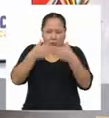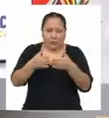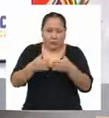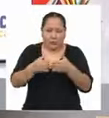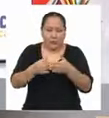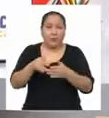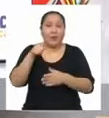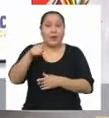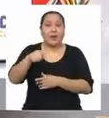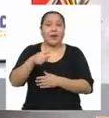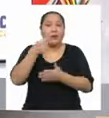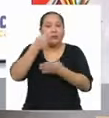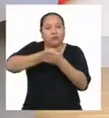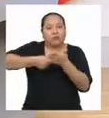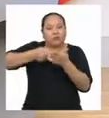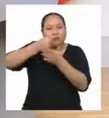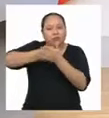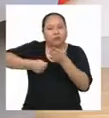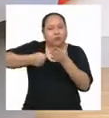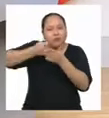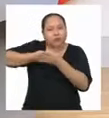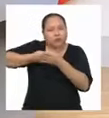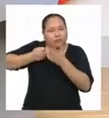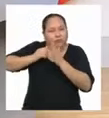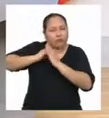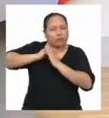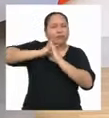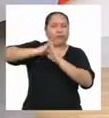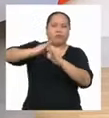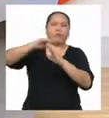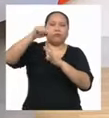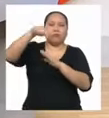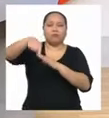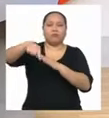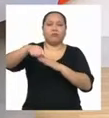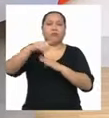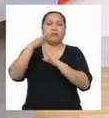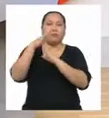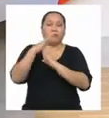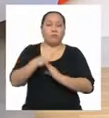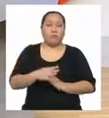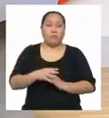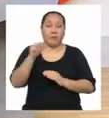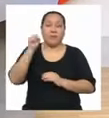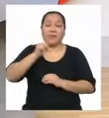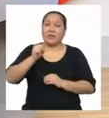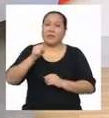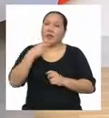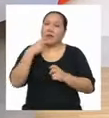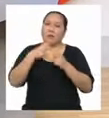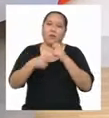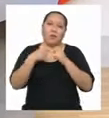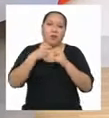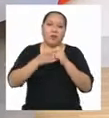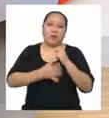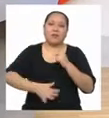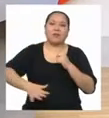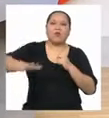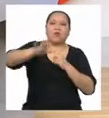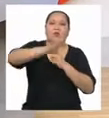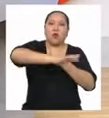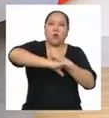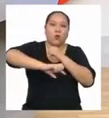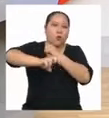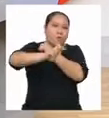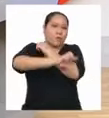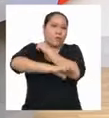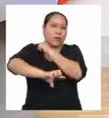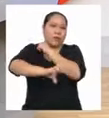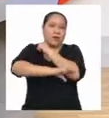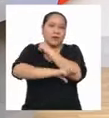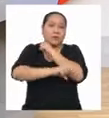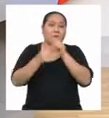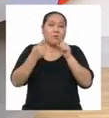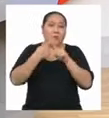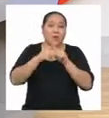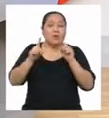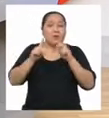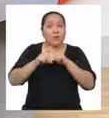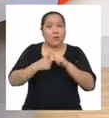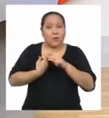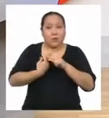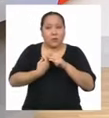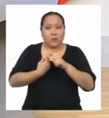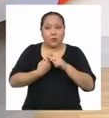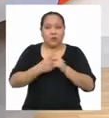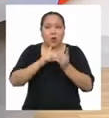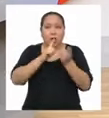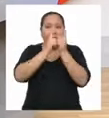Contra la discriminación Si bien el problema Abarca a todo el país Si iniciamos un cambio